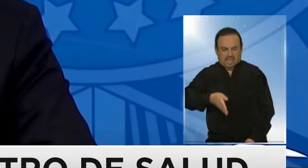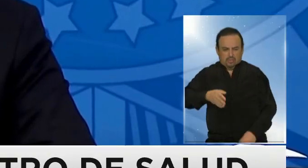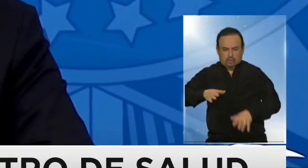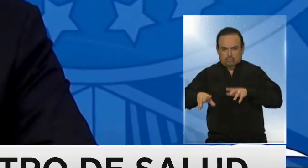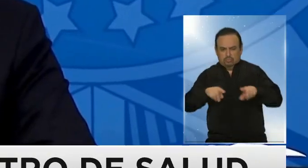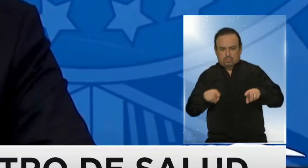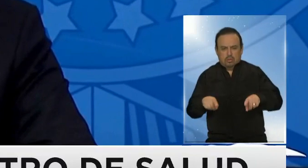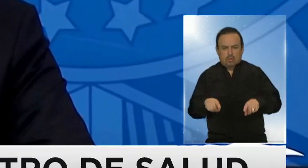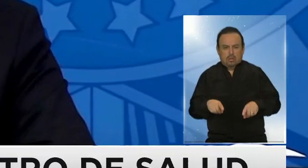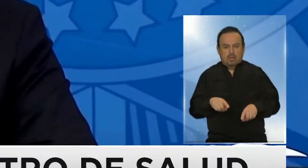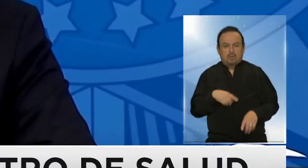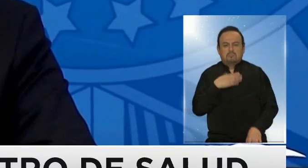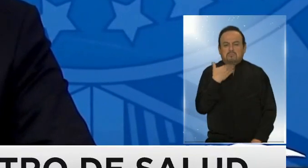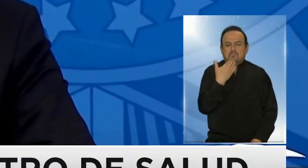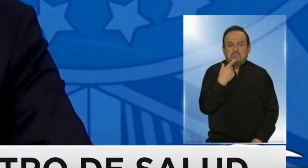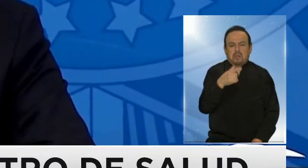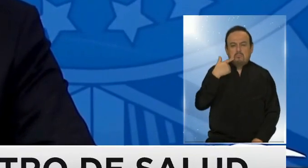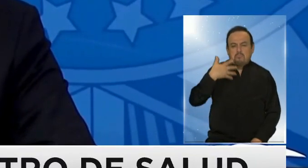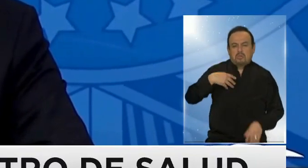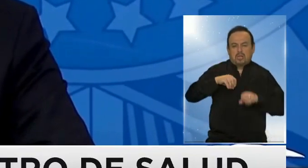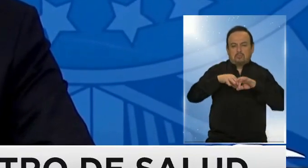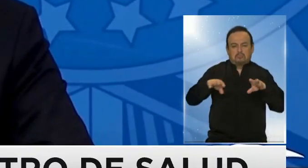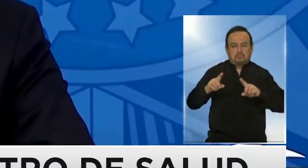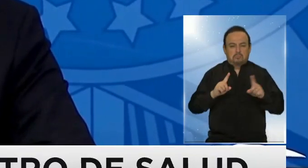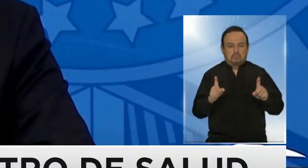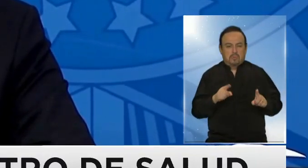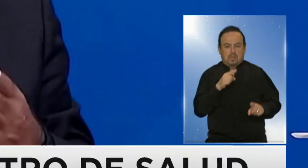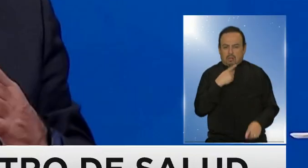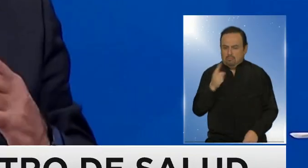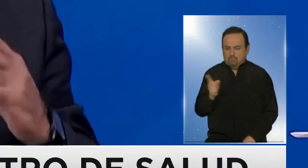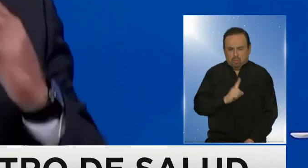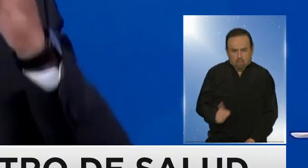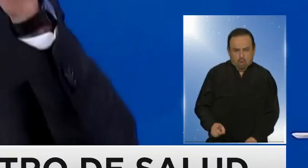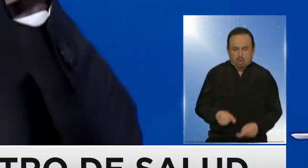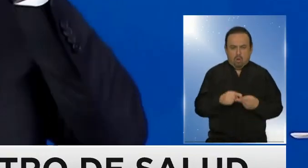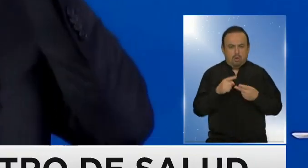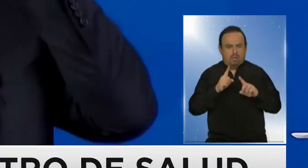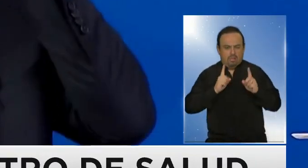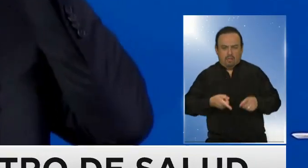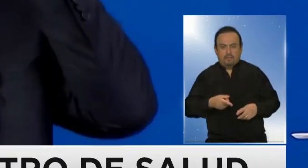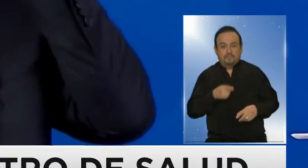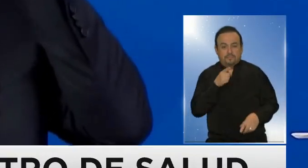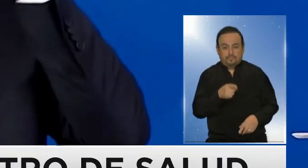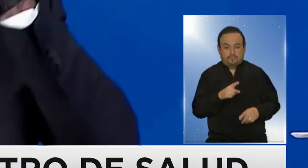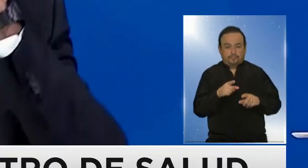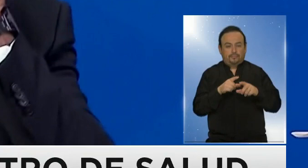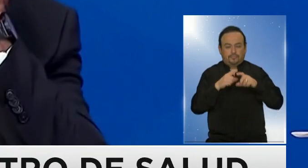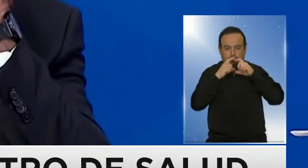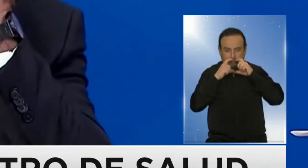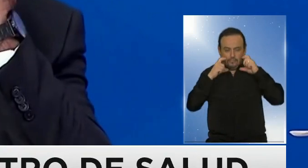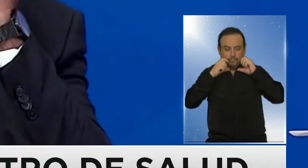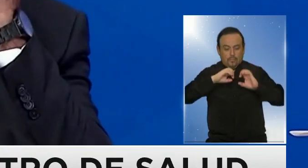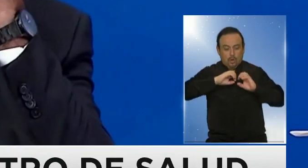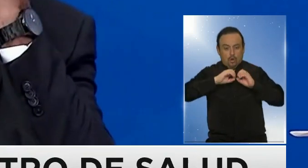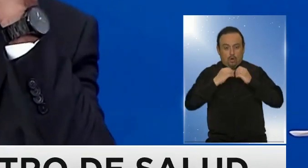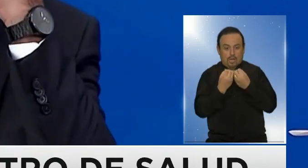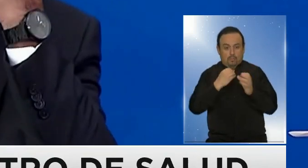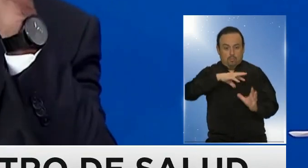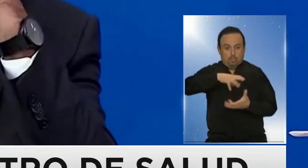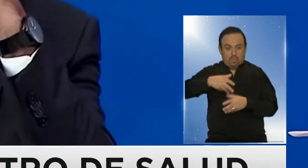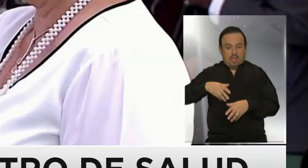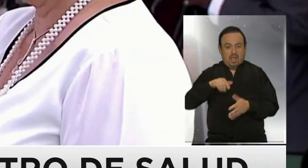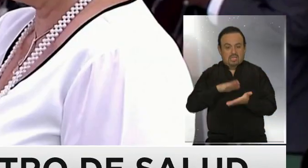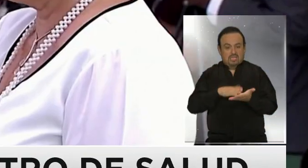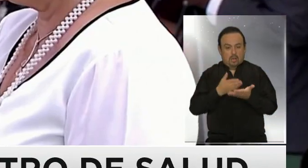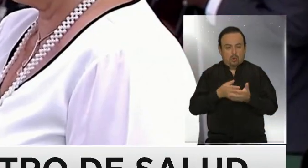llamados a bajar la importancia a la pandemia. Una disputa iniciada luego que Mandetta se aferrara a las disposiciones de la Organización Mundial de la